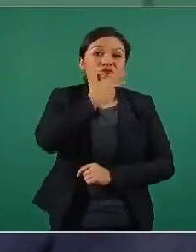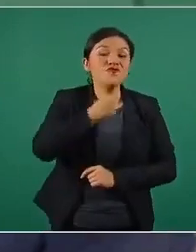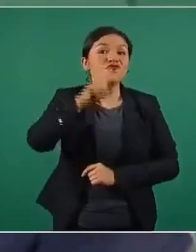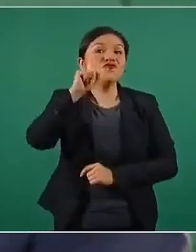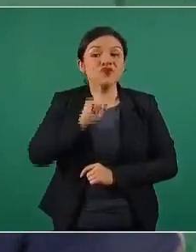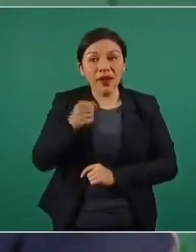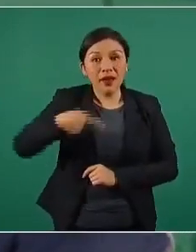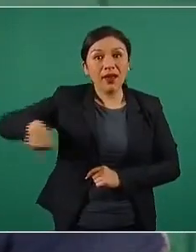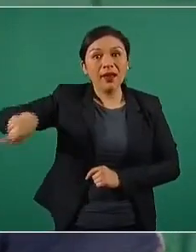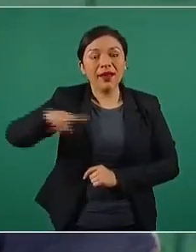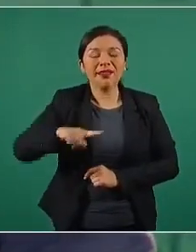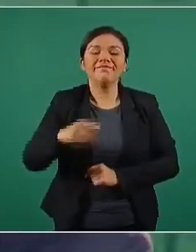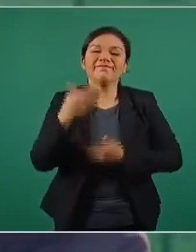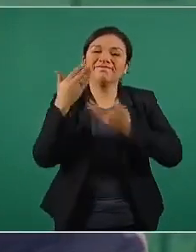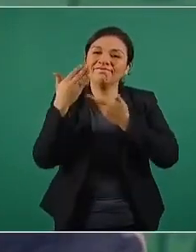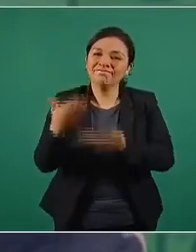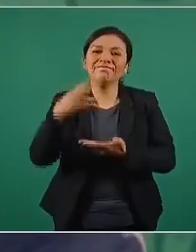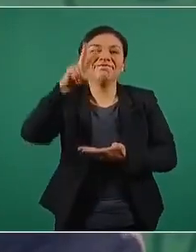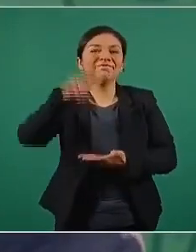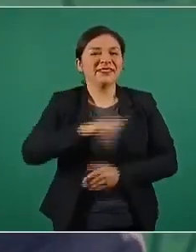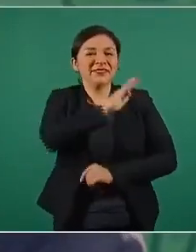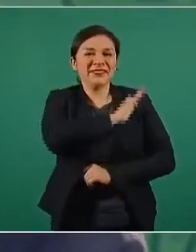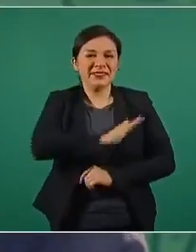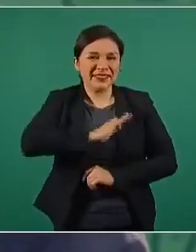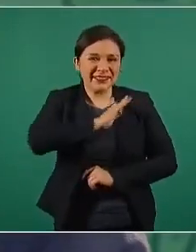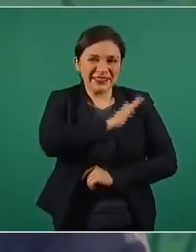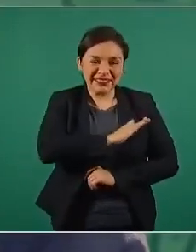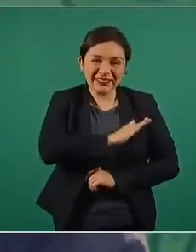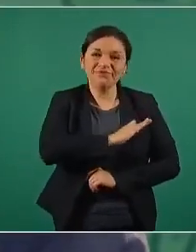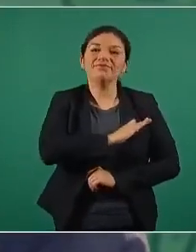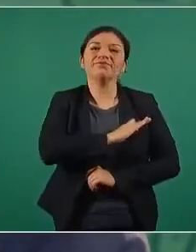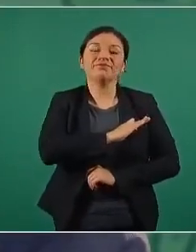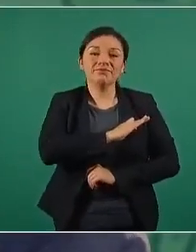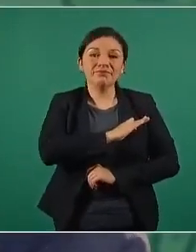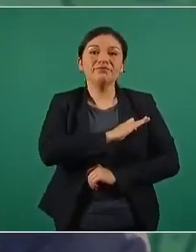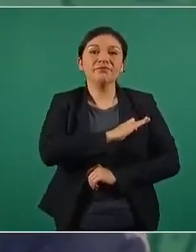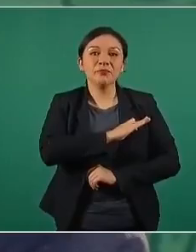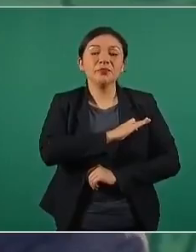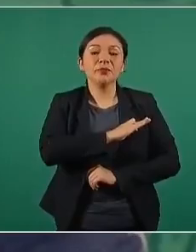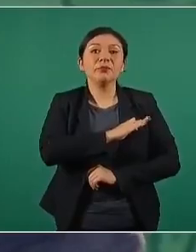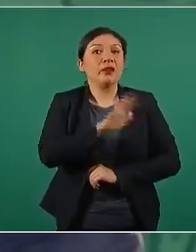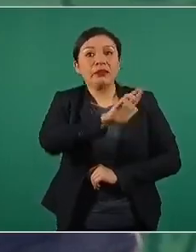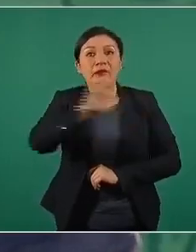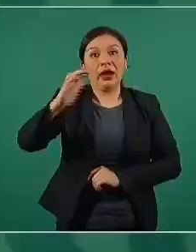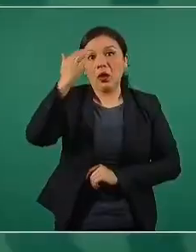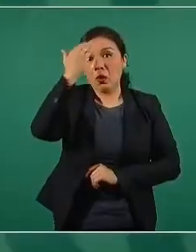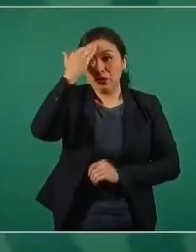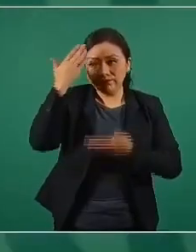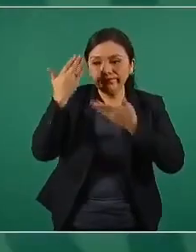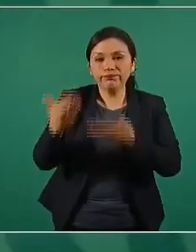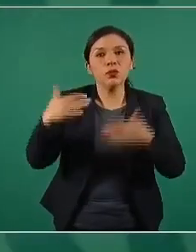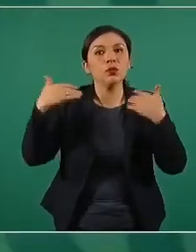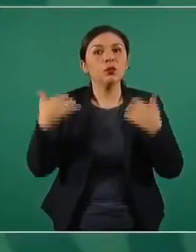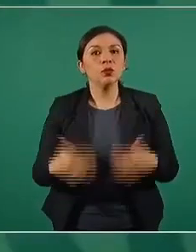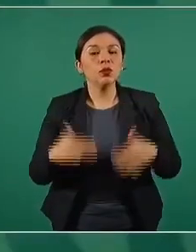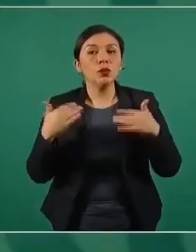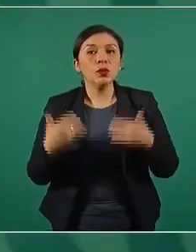nuestra felicitación, nuestro reconocimiento.